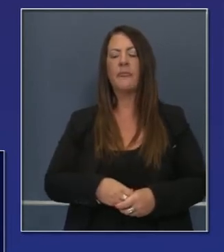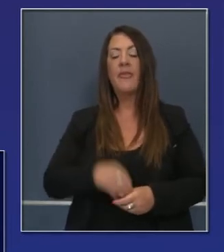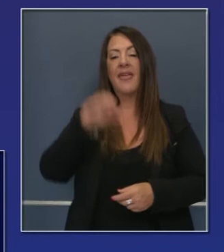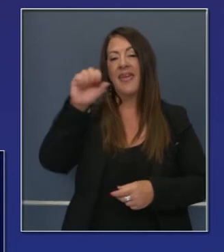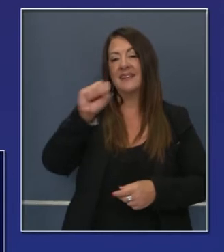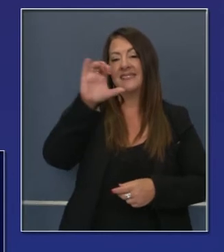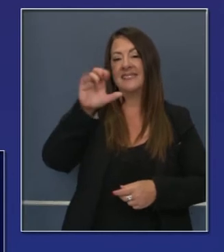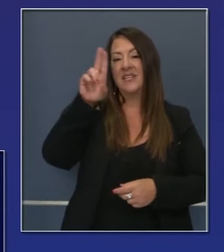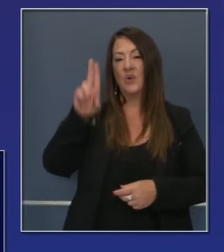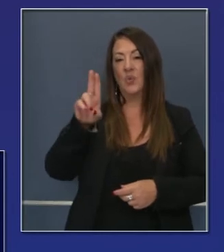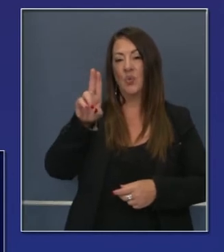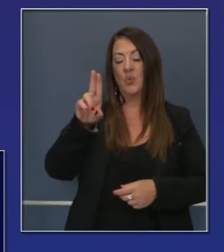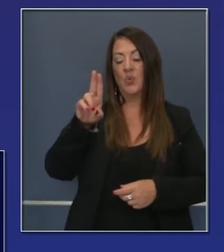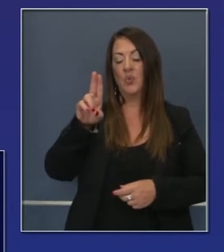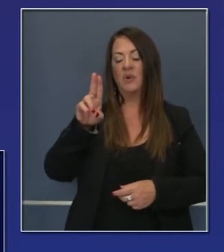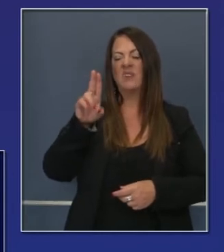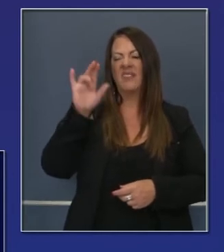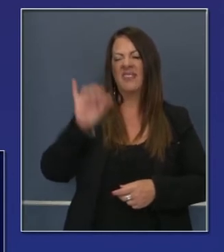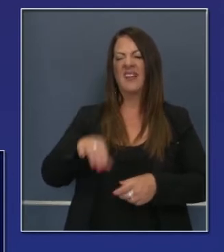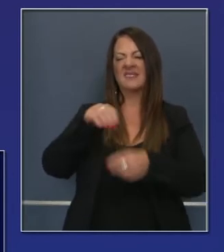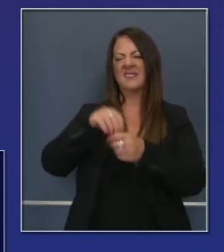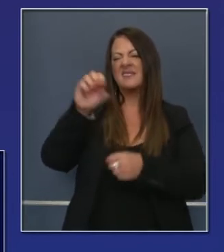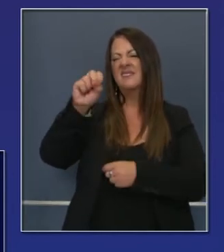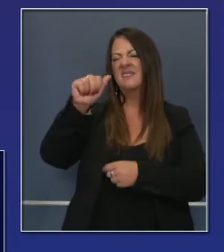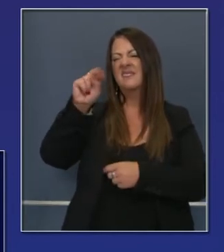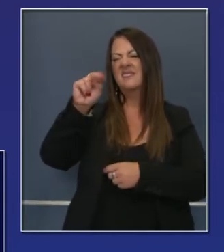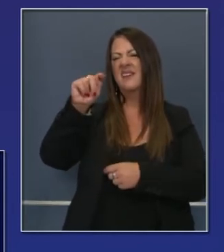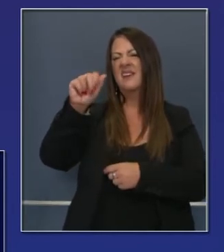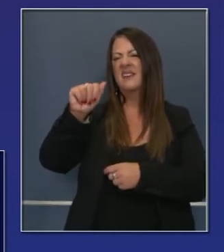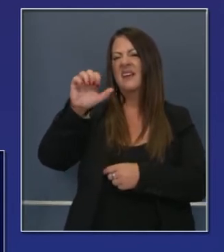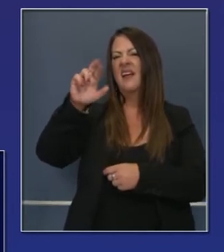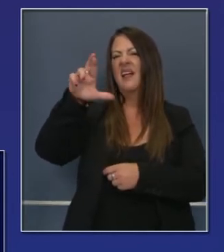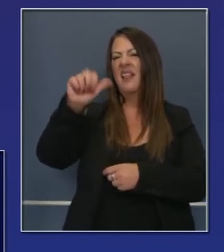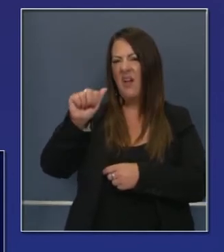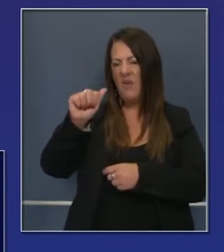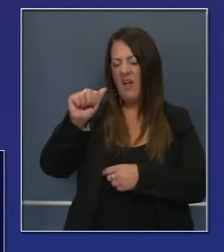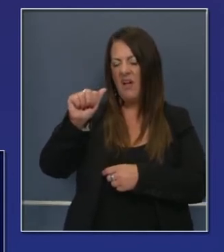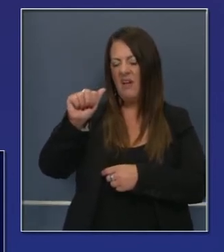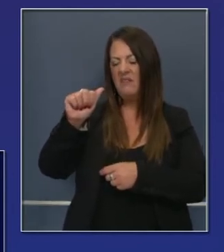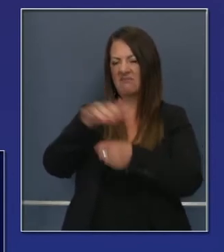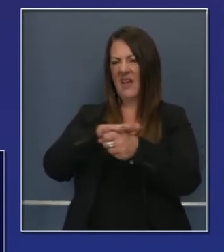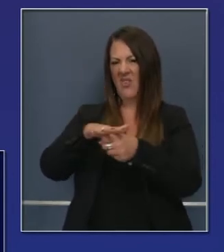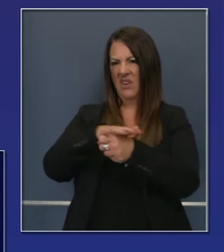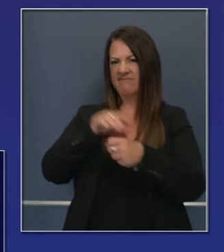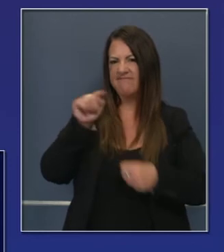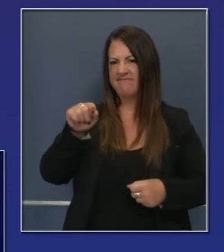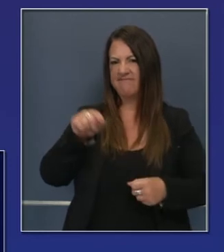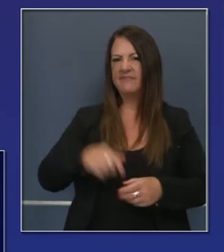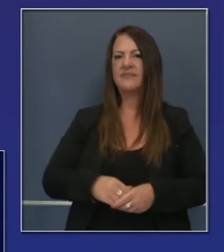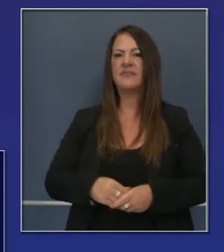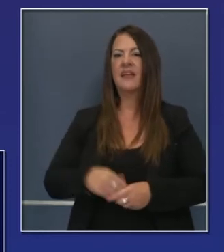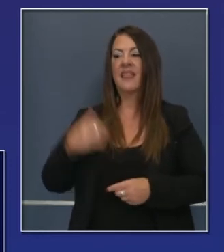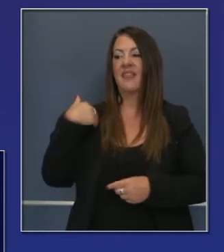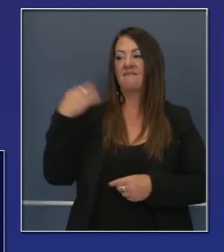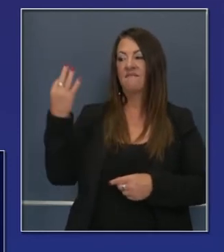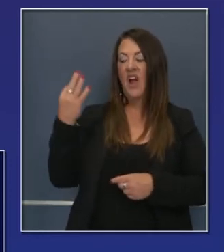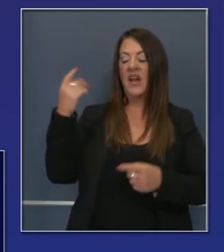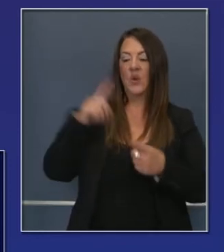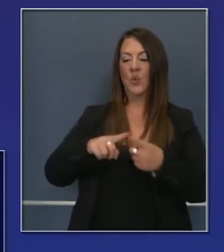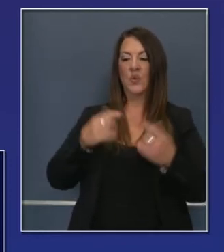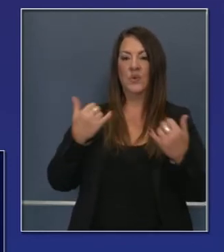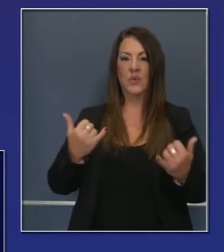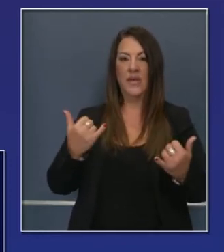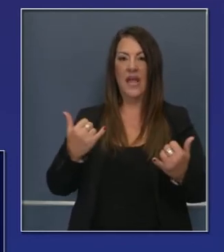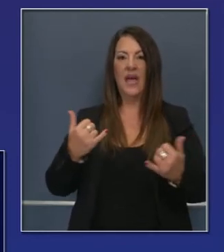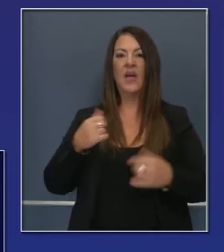El incendio de SCU, el de Santa Clara, 35 por ciento contenido el viernes. Cuando fue la última vez